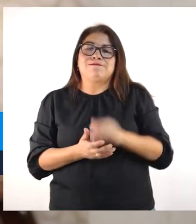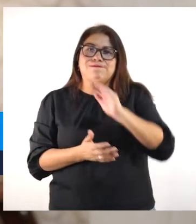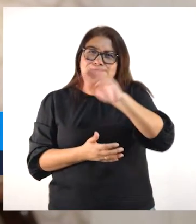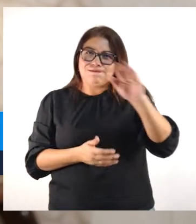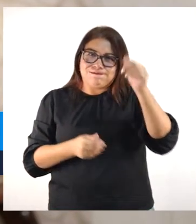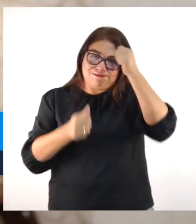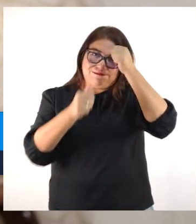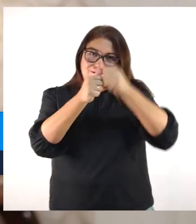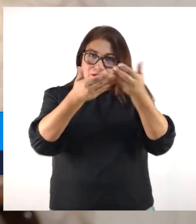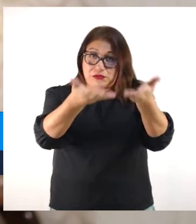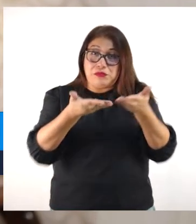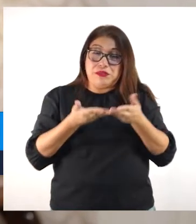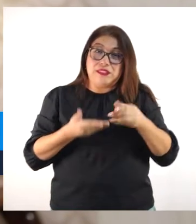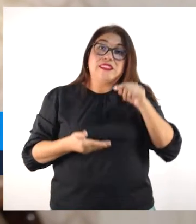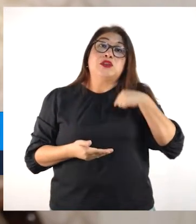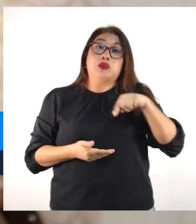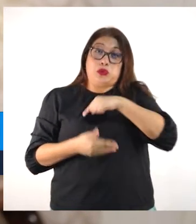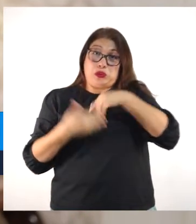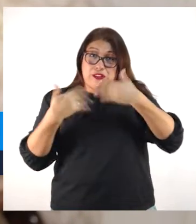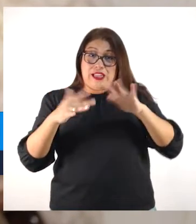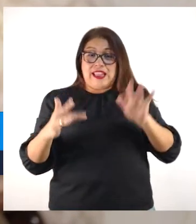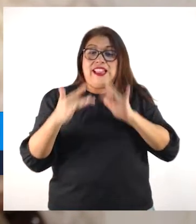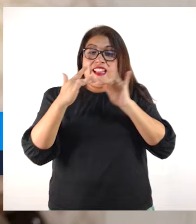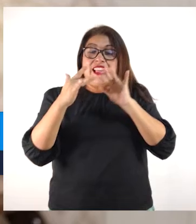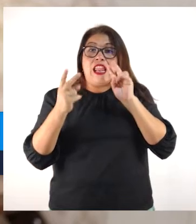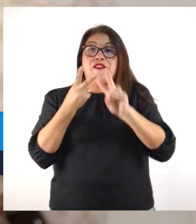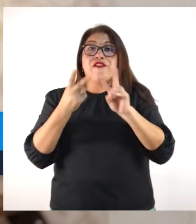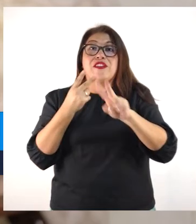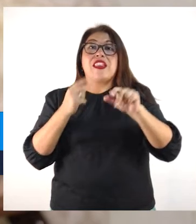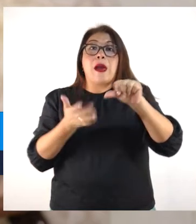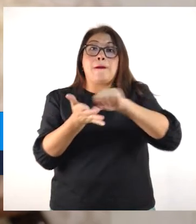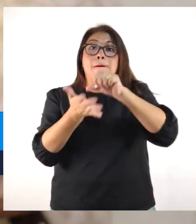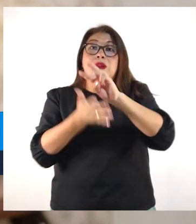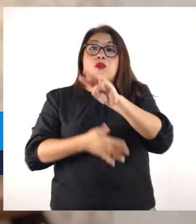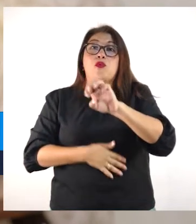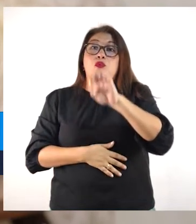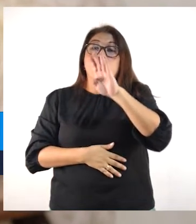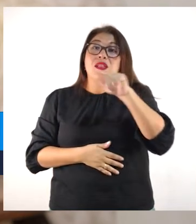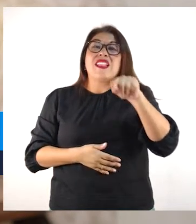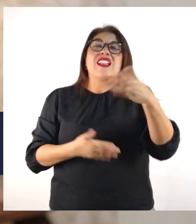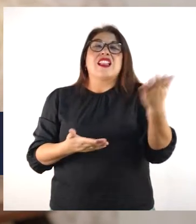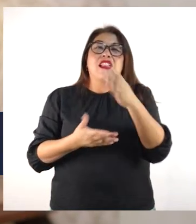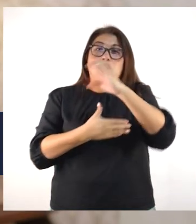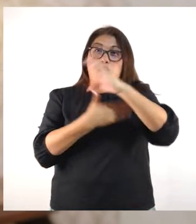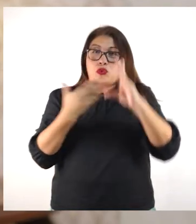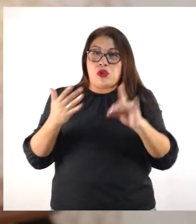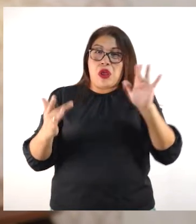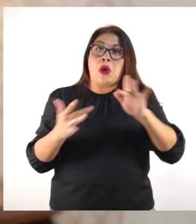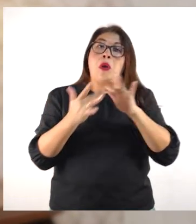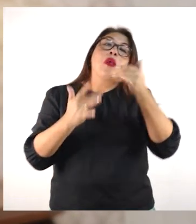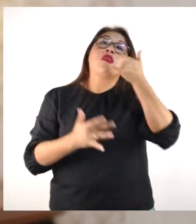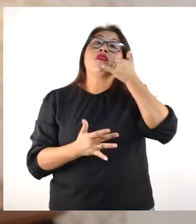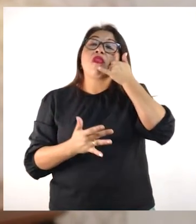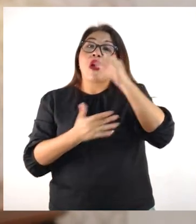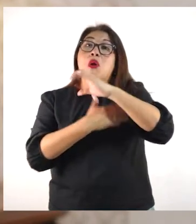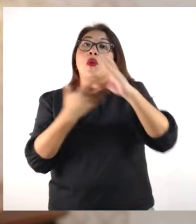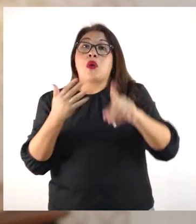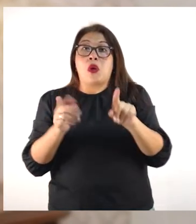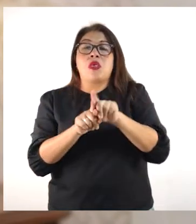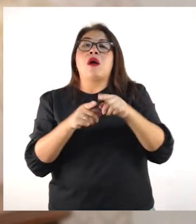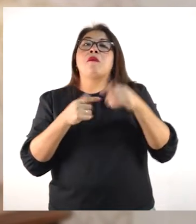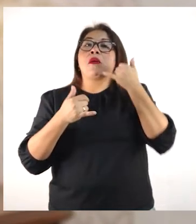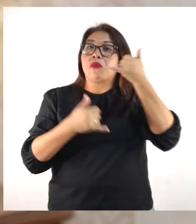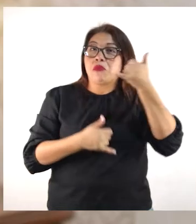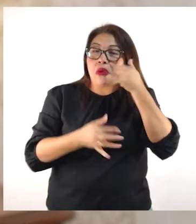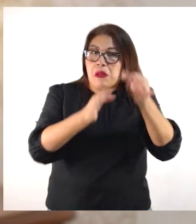decirles que estamos a través de los canales virtuales, la página web de Conadis, a través de los teléfonos de Conadis, también se